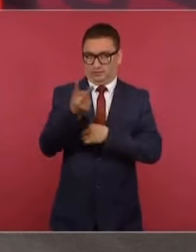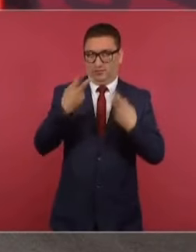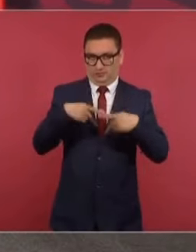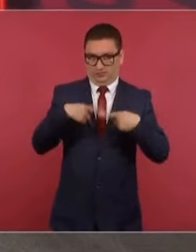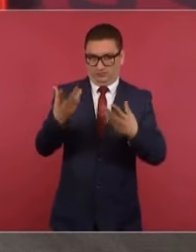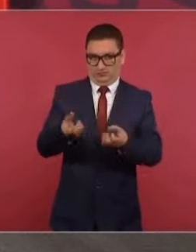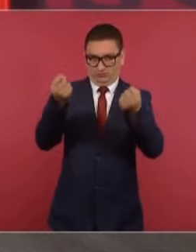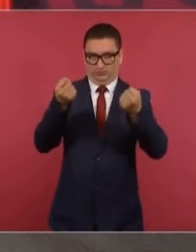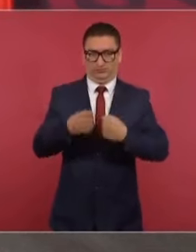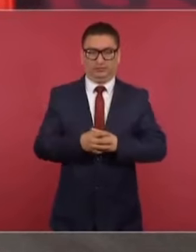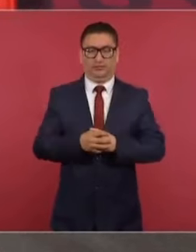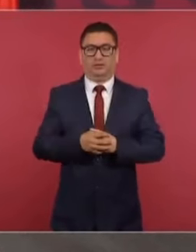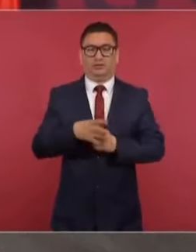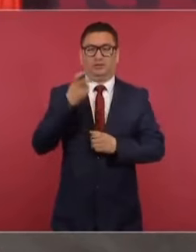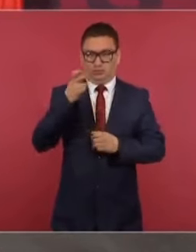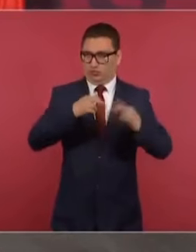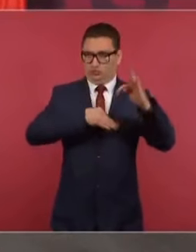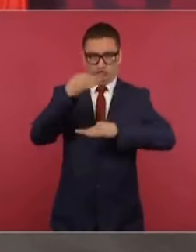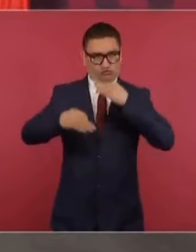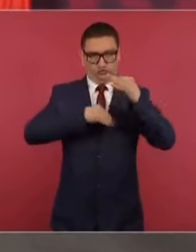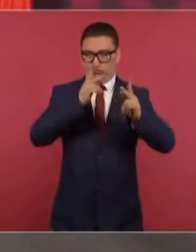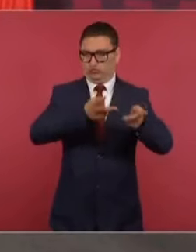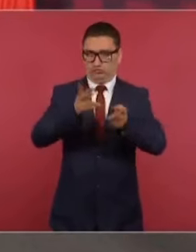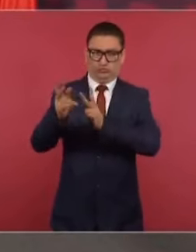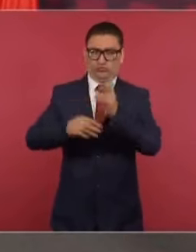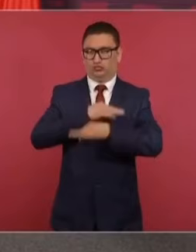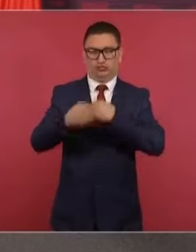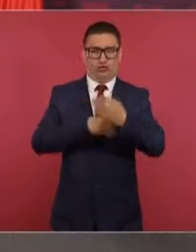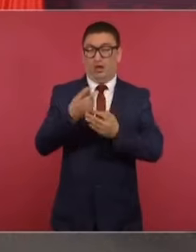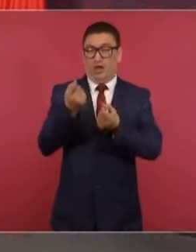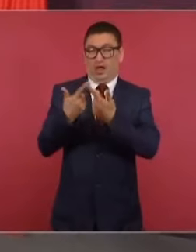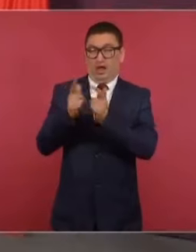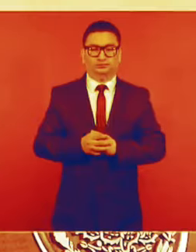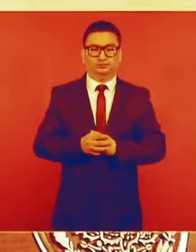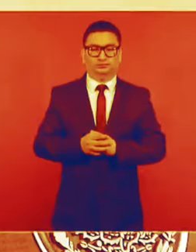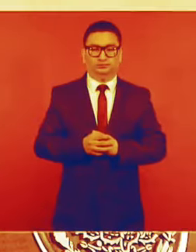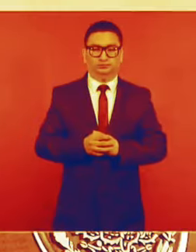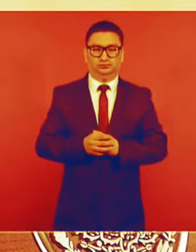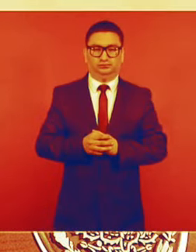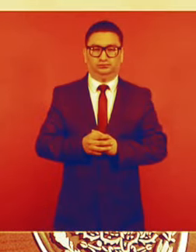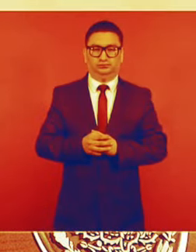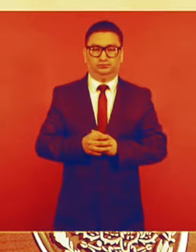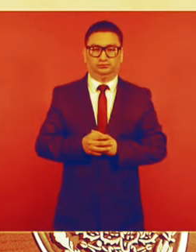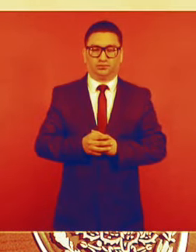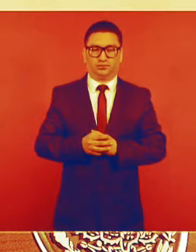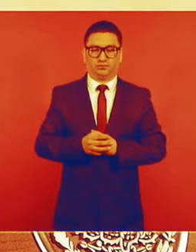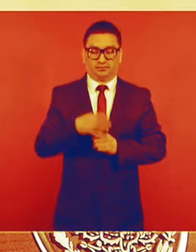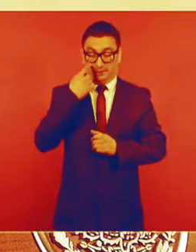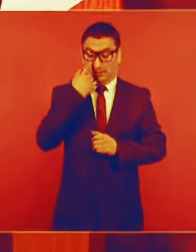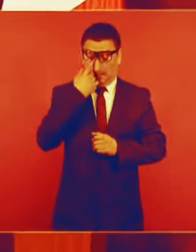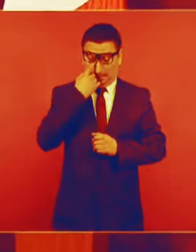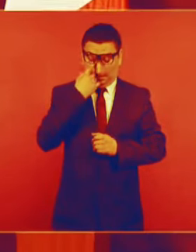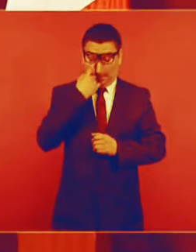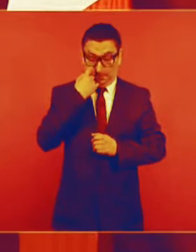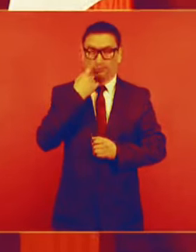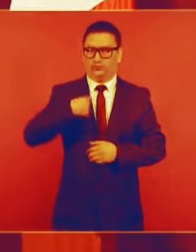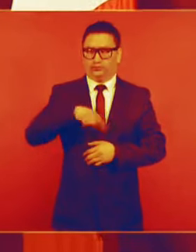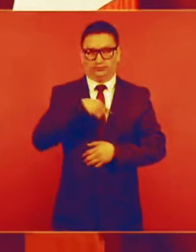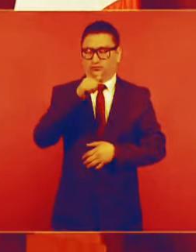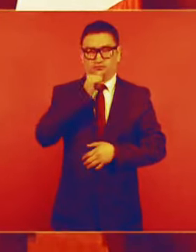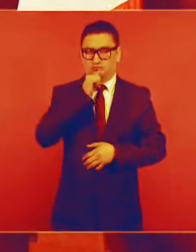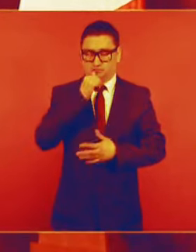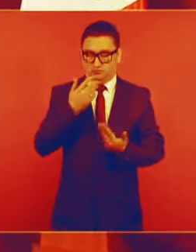personas. Pero estamos hablando con todos, no solo con una parte. Incluso no tenemos nada todavía